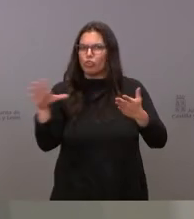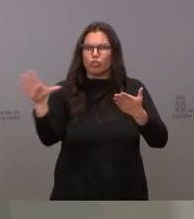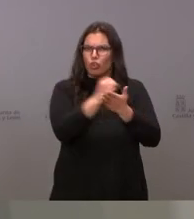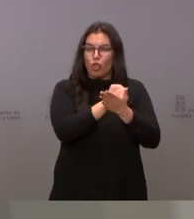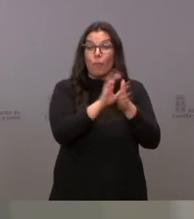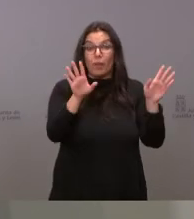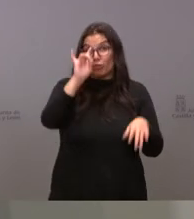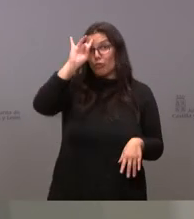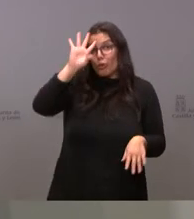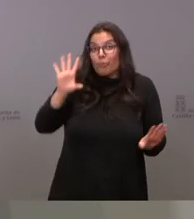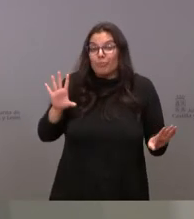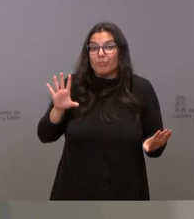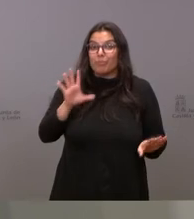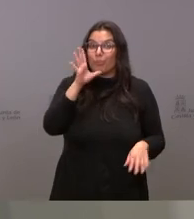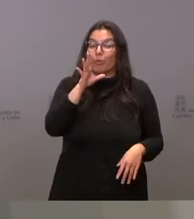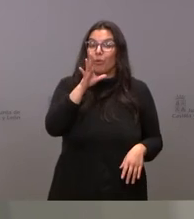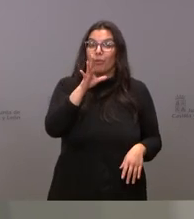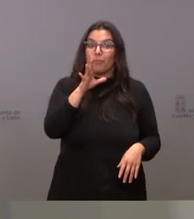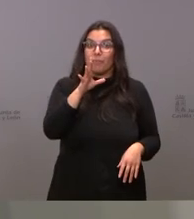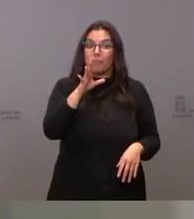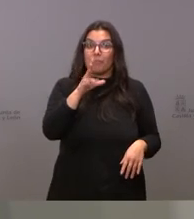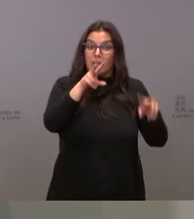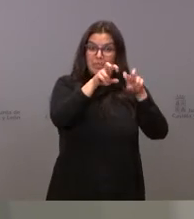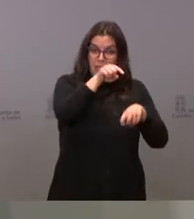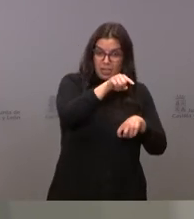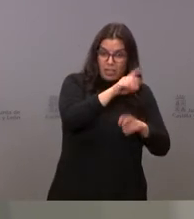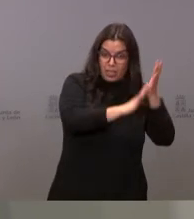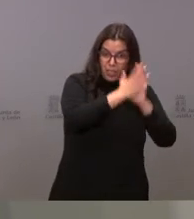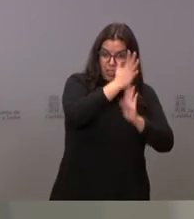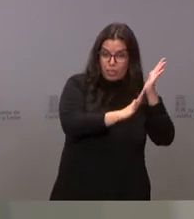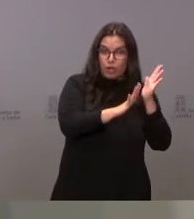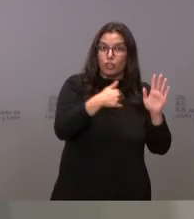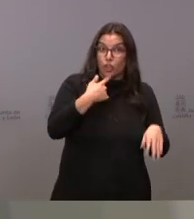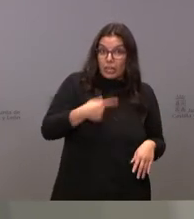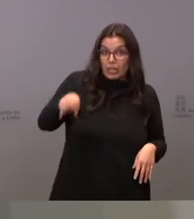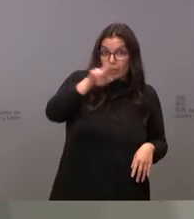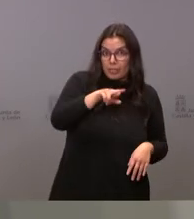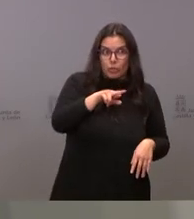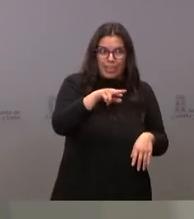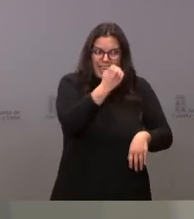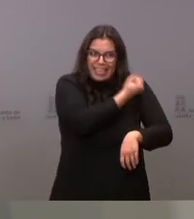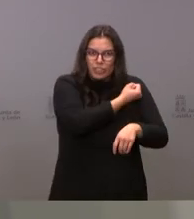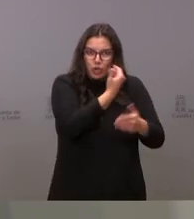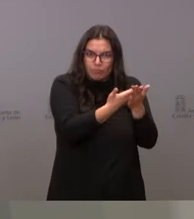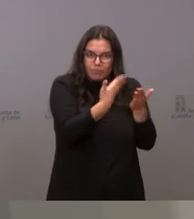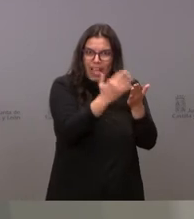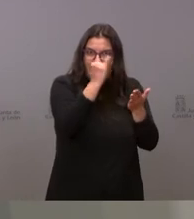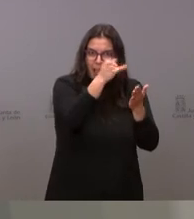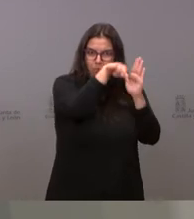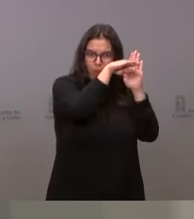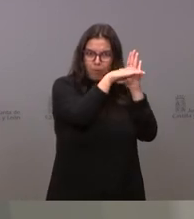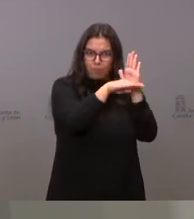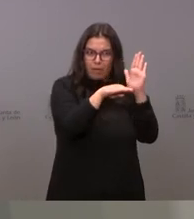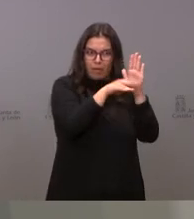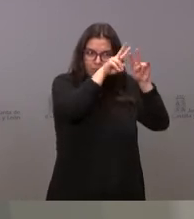Es sorprendente si quiere investigar esto que, insisto, está registrado. Y uno puede